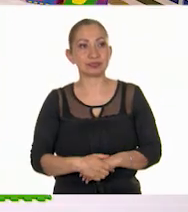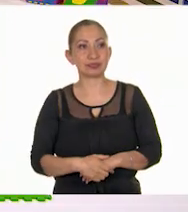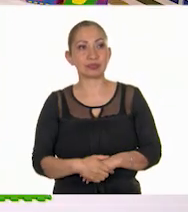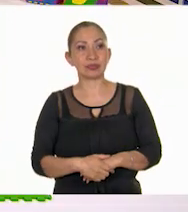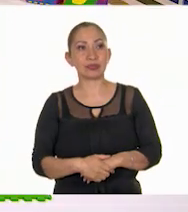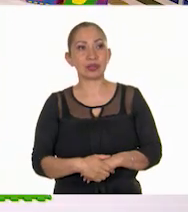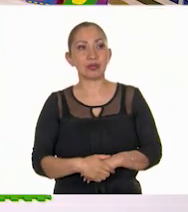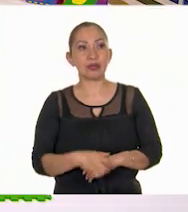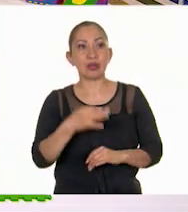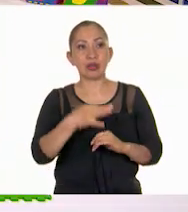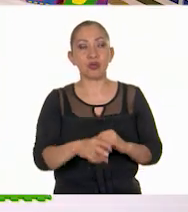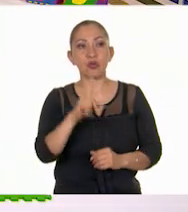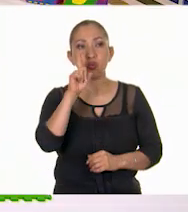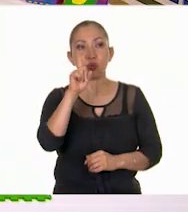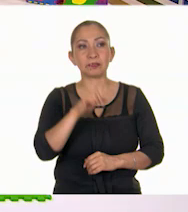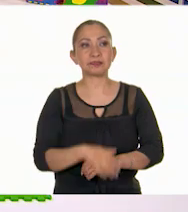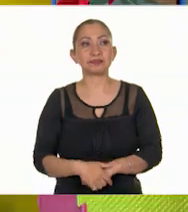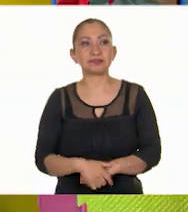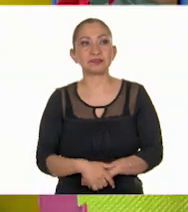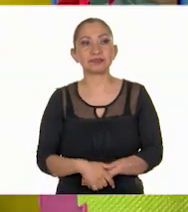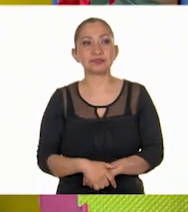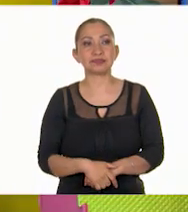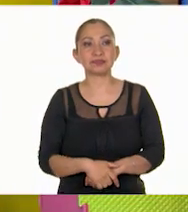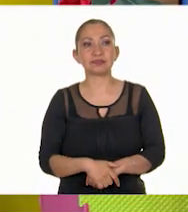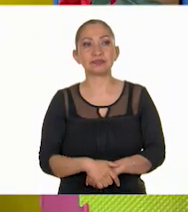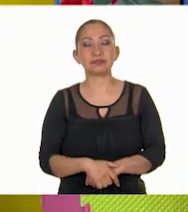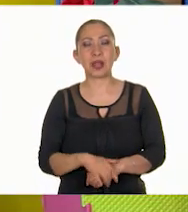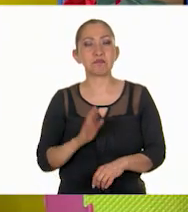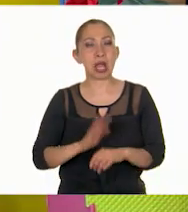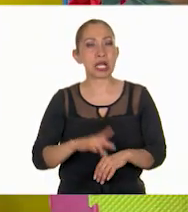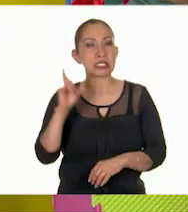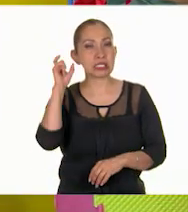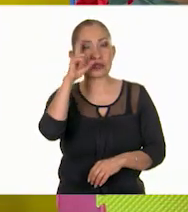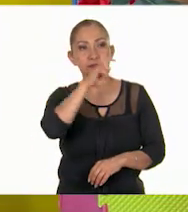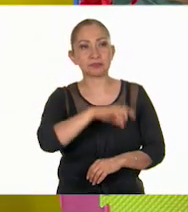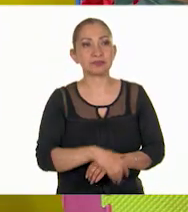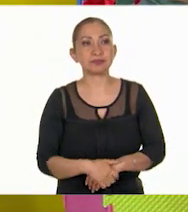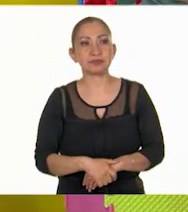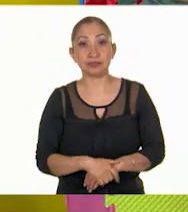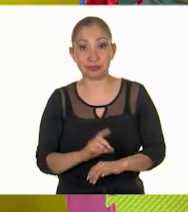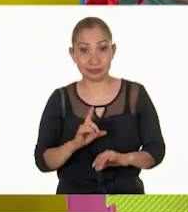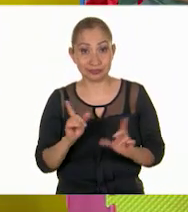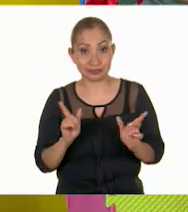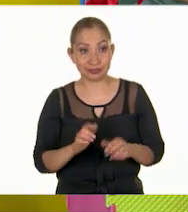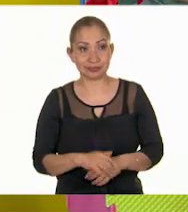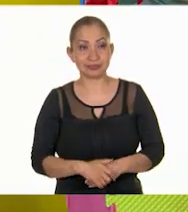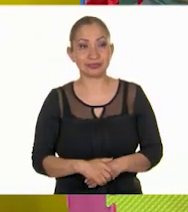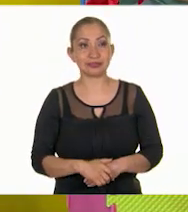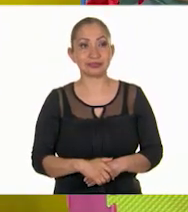Solo queda un reto final. Y es el más complejo de todos. ¿Están listos?